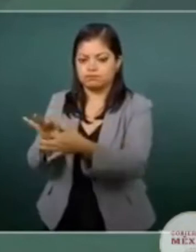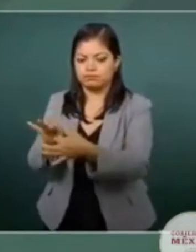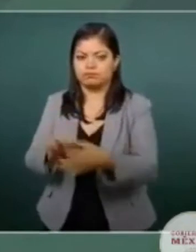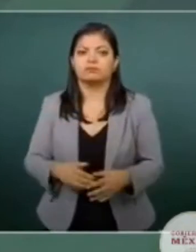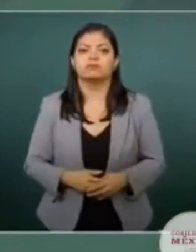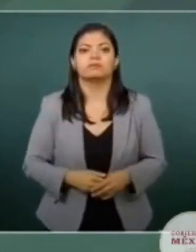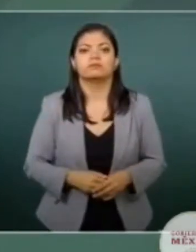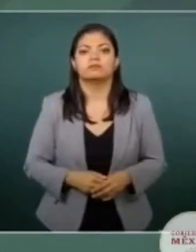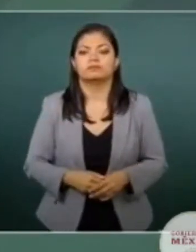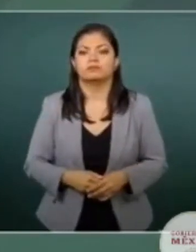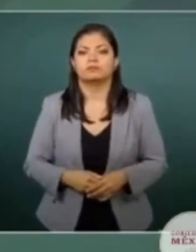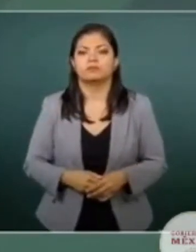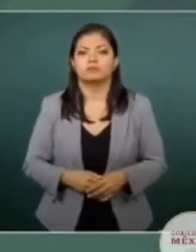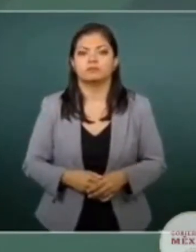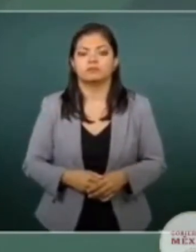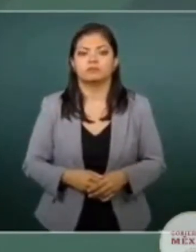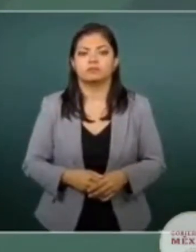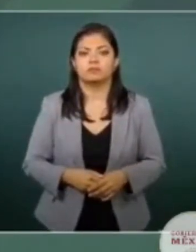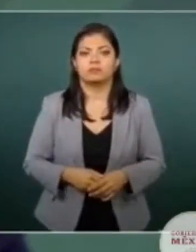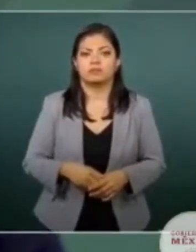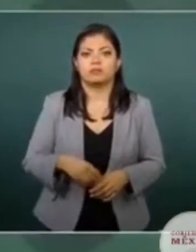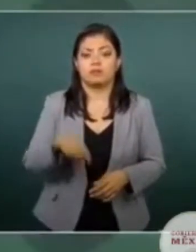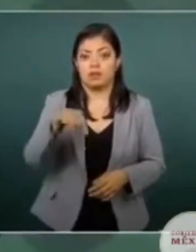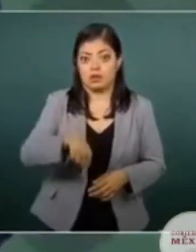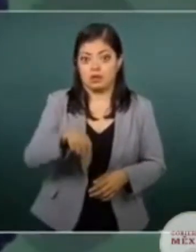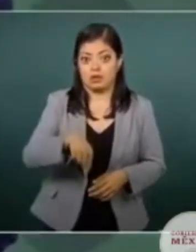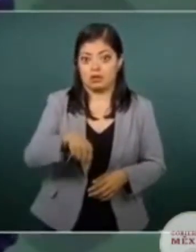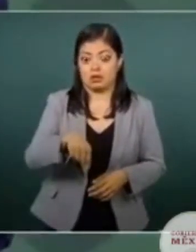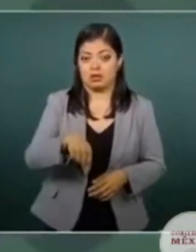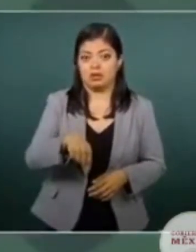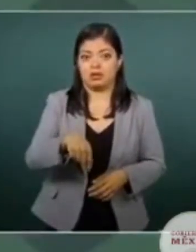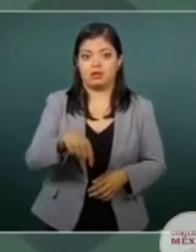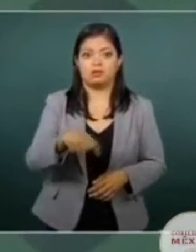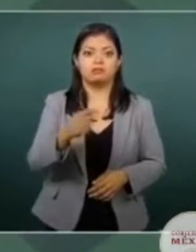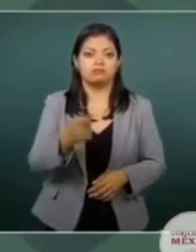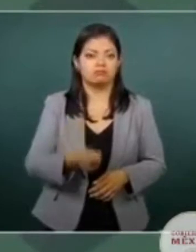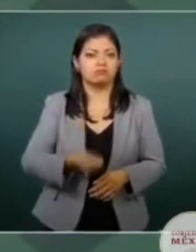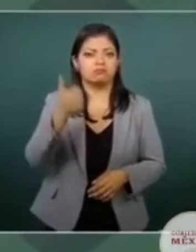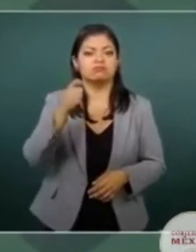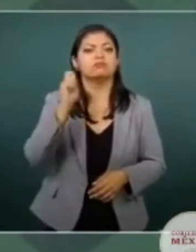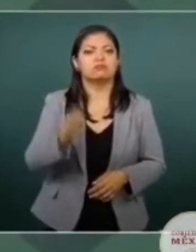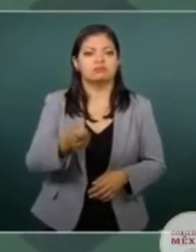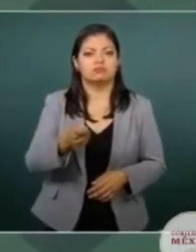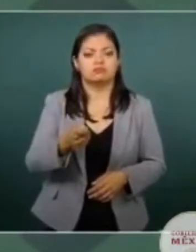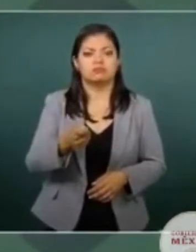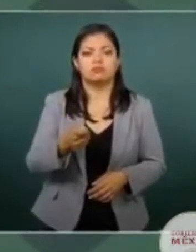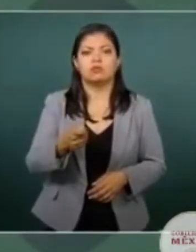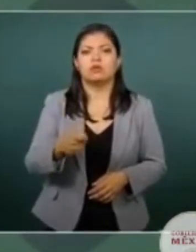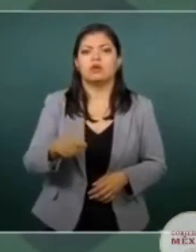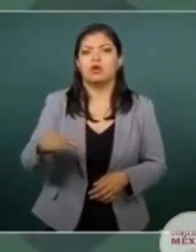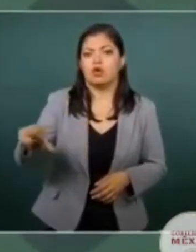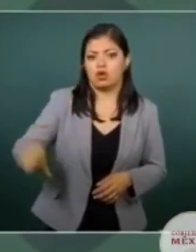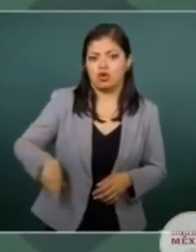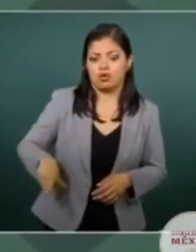Aquí desde el principio el gobernador Enrique